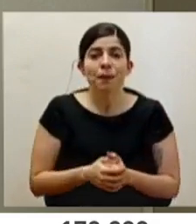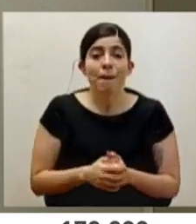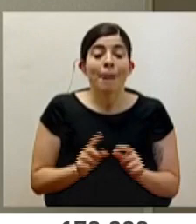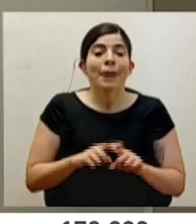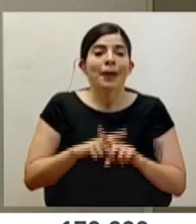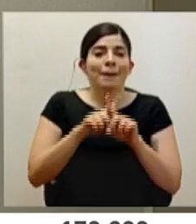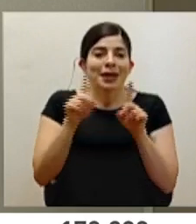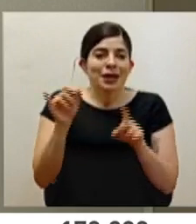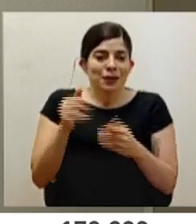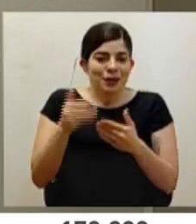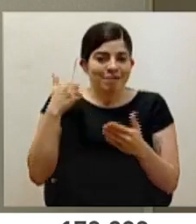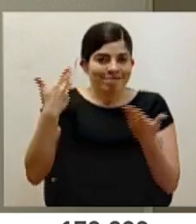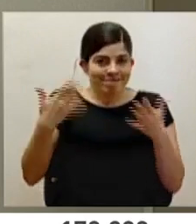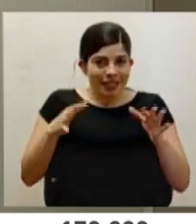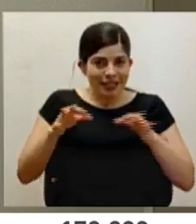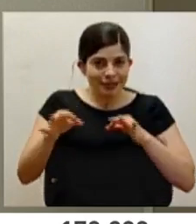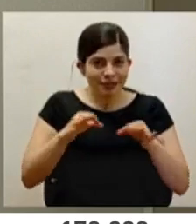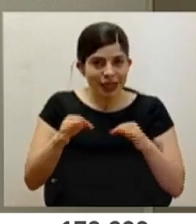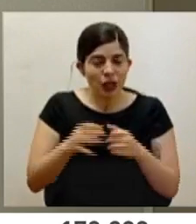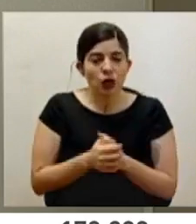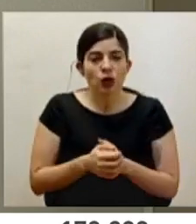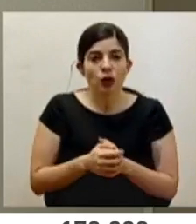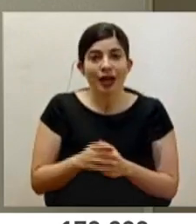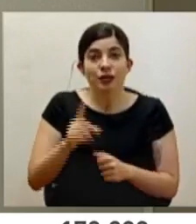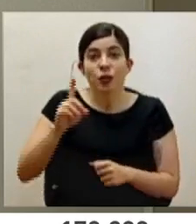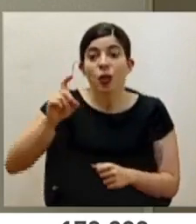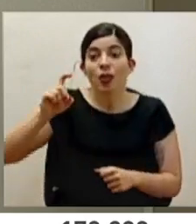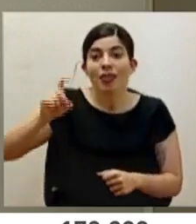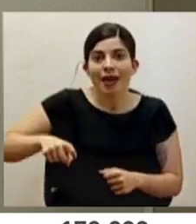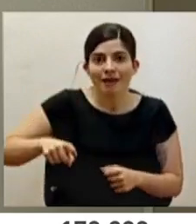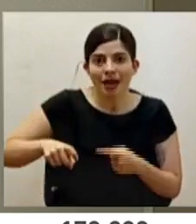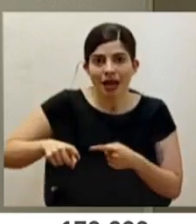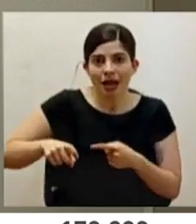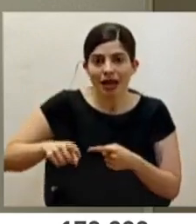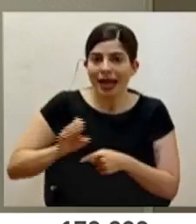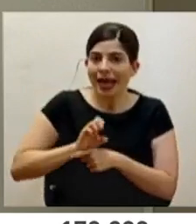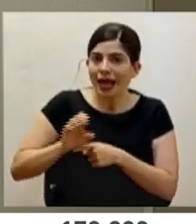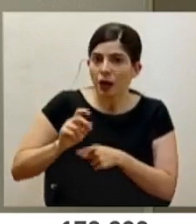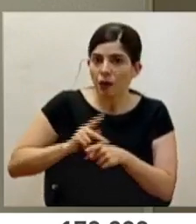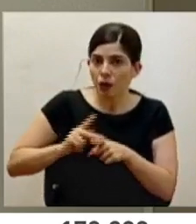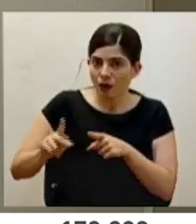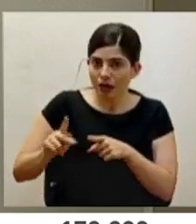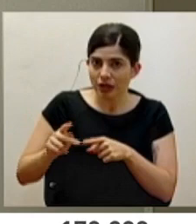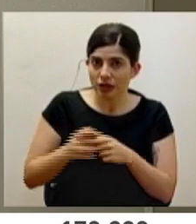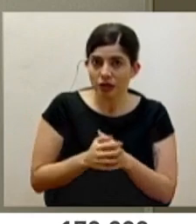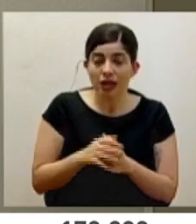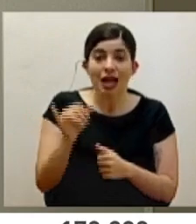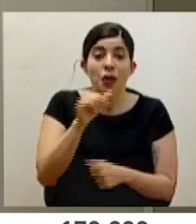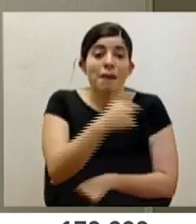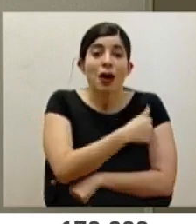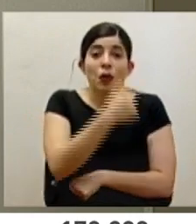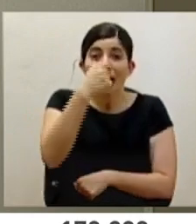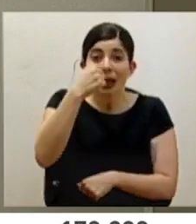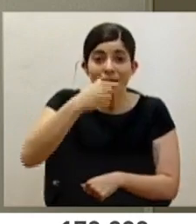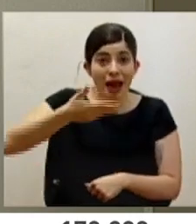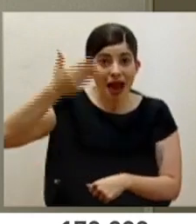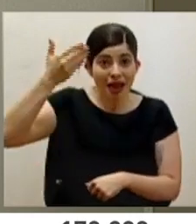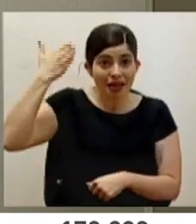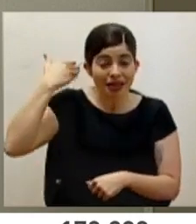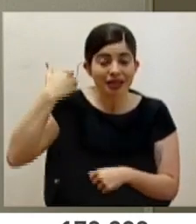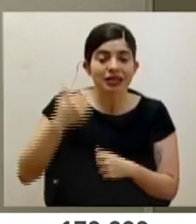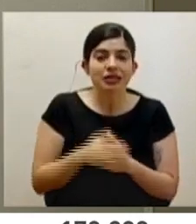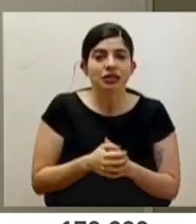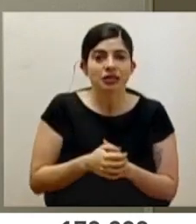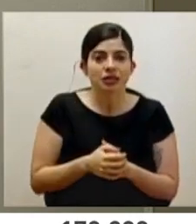Sin embargo, como hablábamos anteriormente, es un deber ético y profesional. Y así se ha hecho incluso con las vacunas de influenza en el pasado, porque